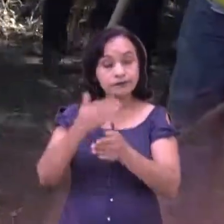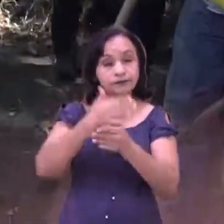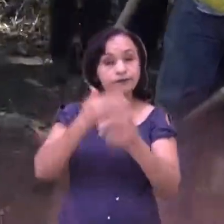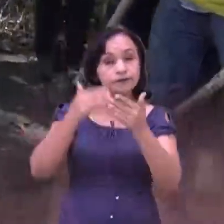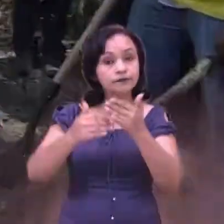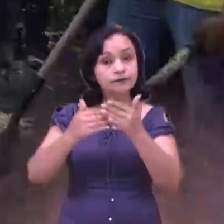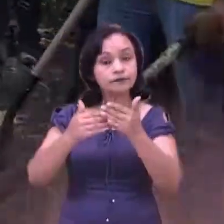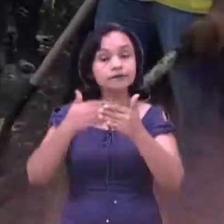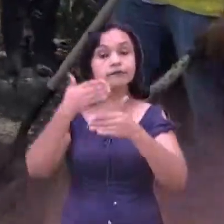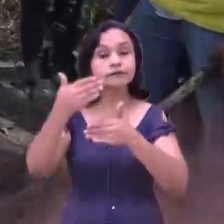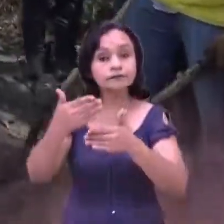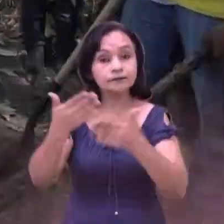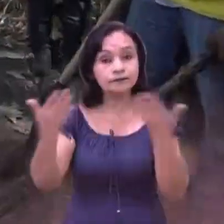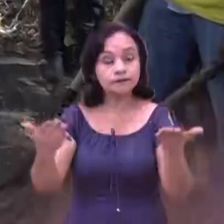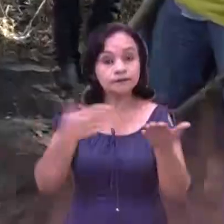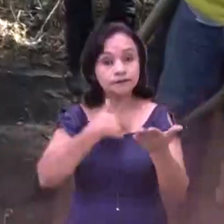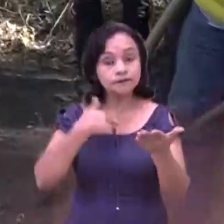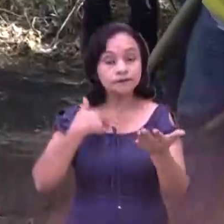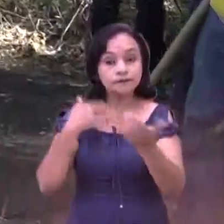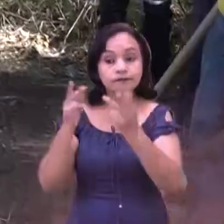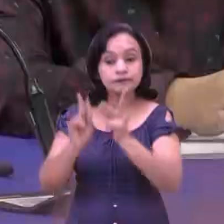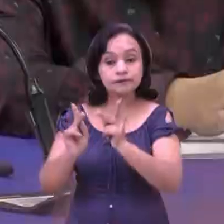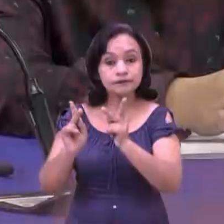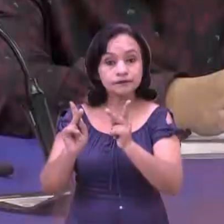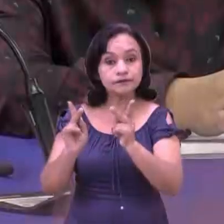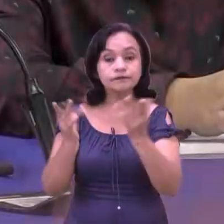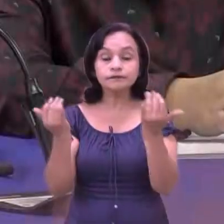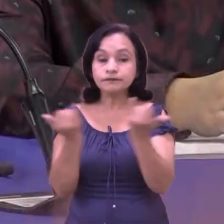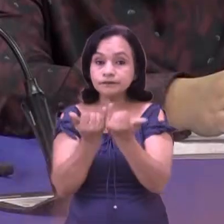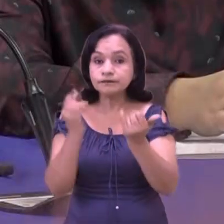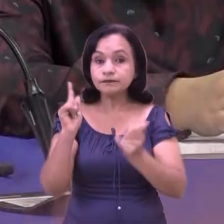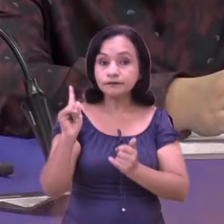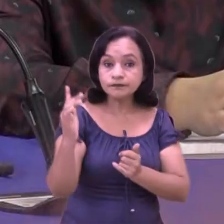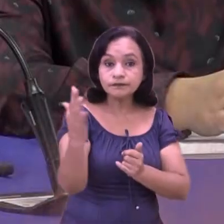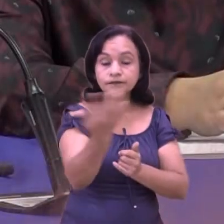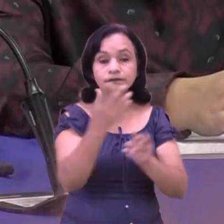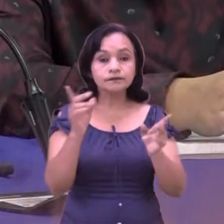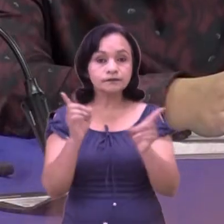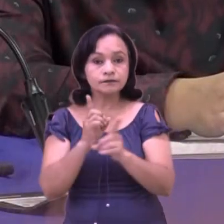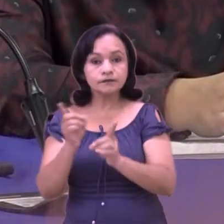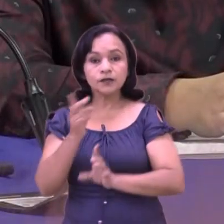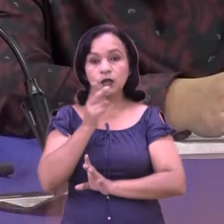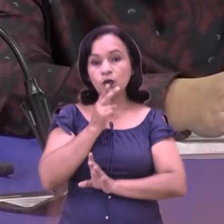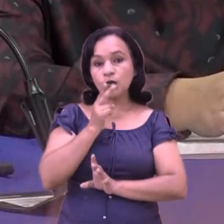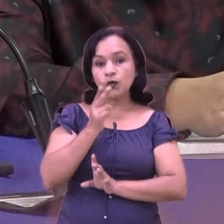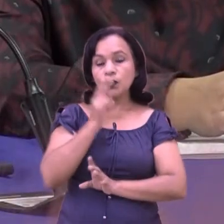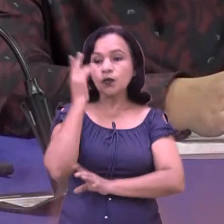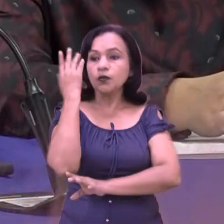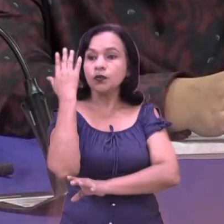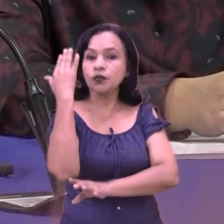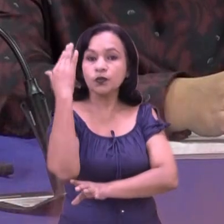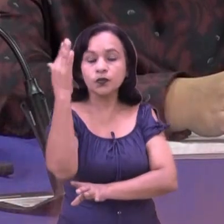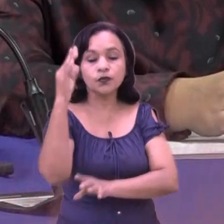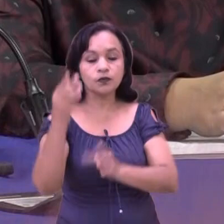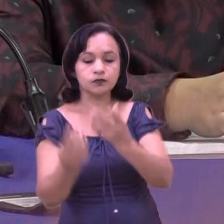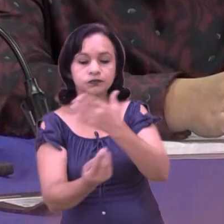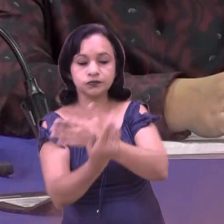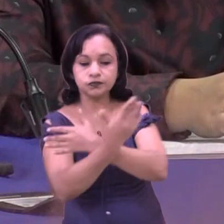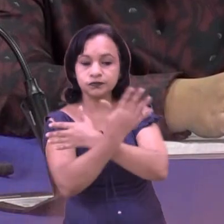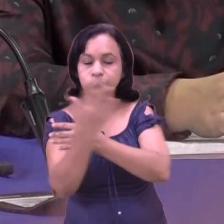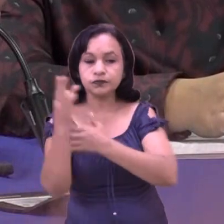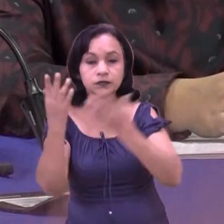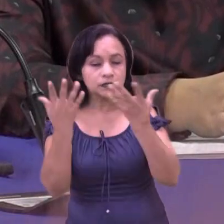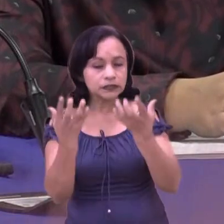individual, evitemos fumar en bosques o pastizales.